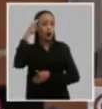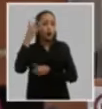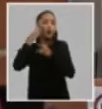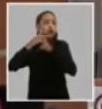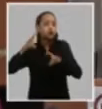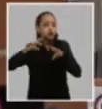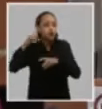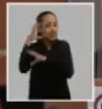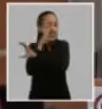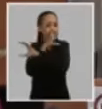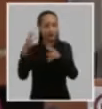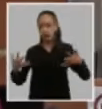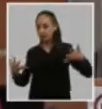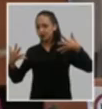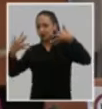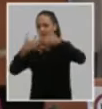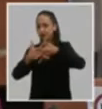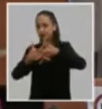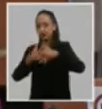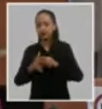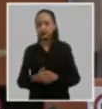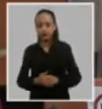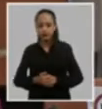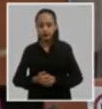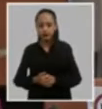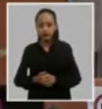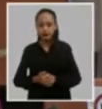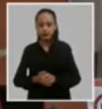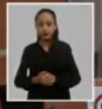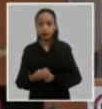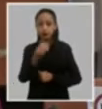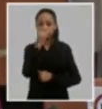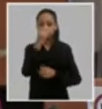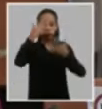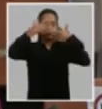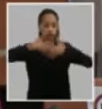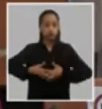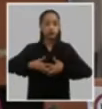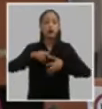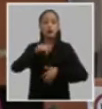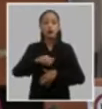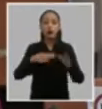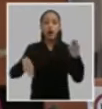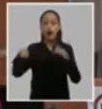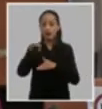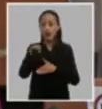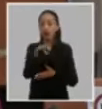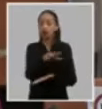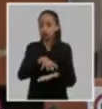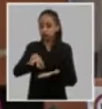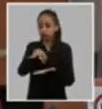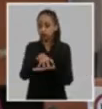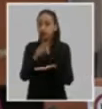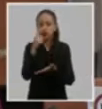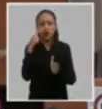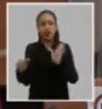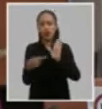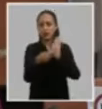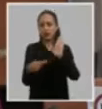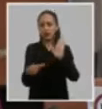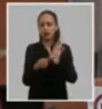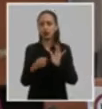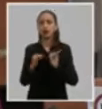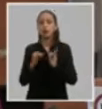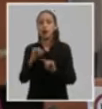potenciado también la gestión de los sistemas alimentarios locales a nivel territorial y esos son elementos que se destacaron en el